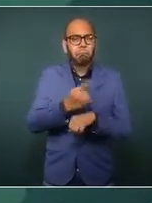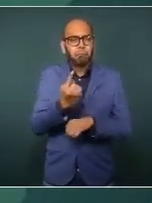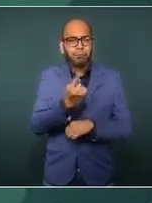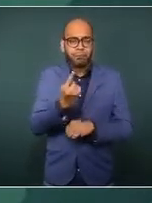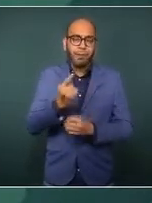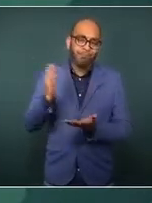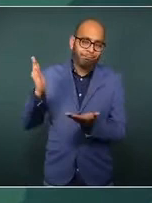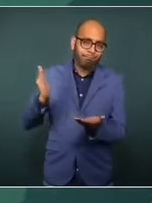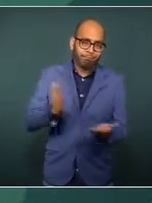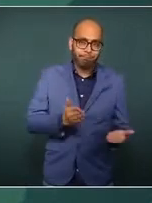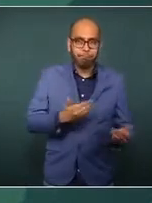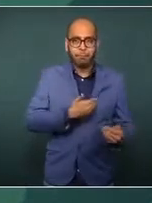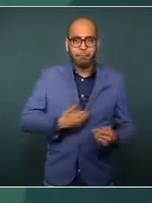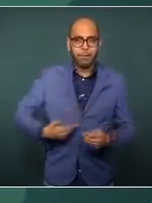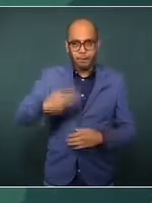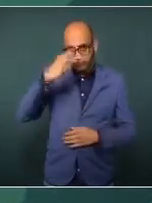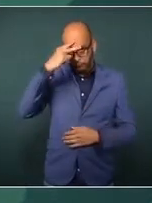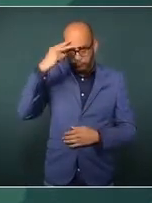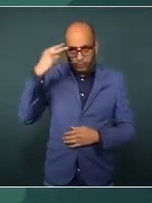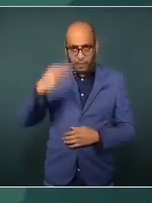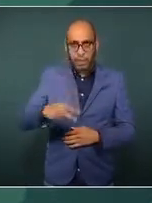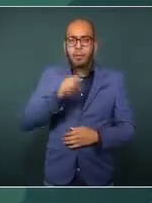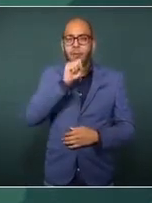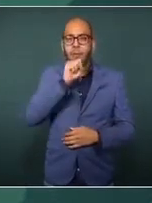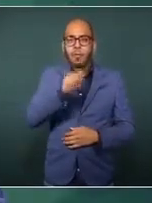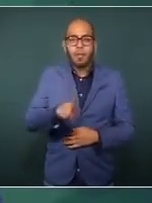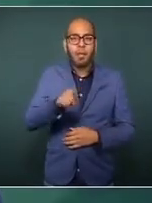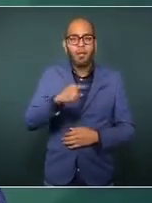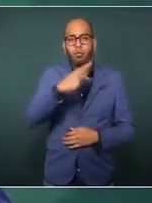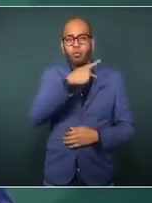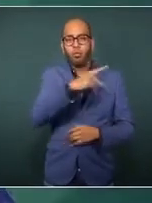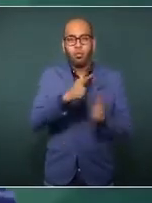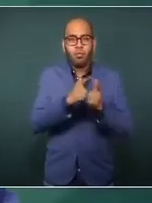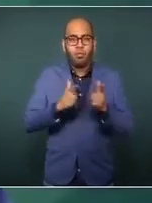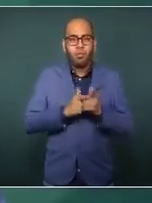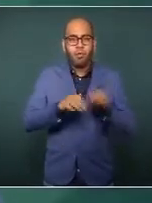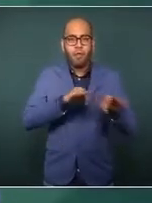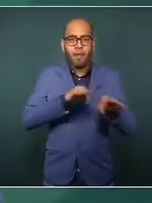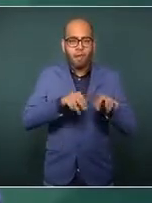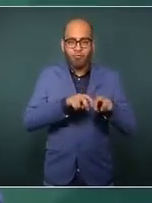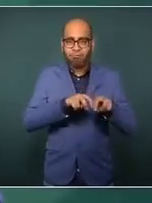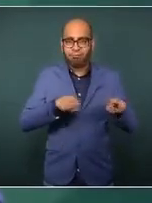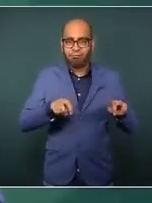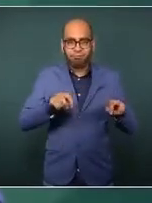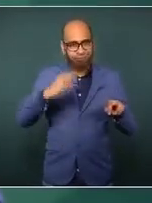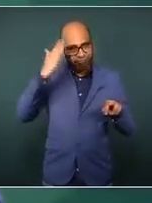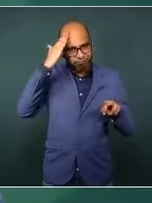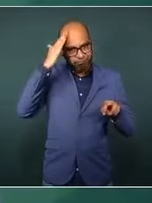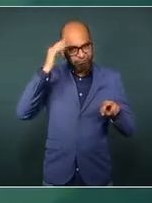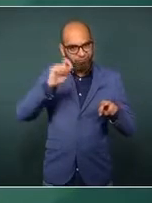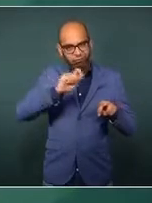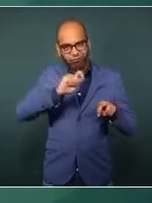del presidente de México y del gabinete de seguridad para revisar un tema tan